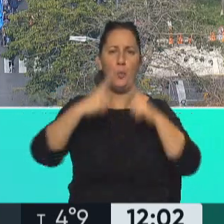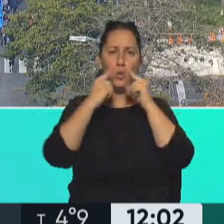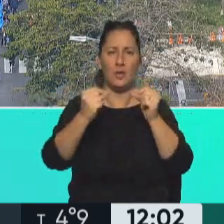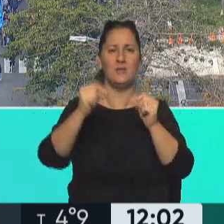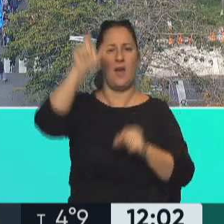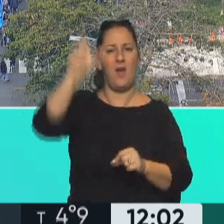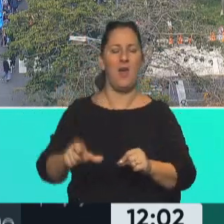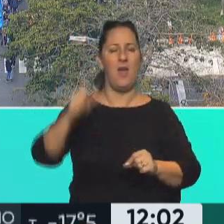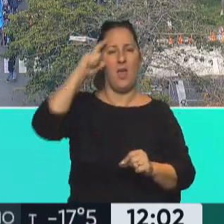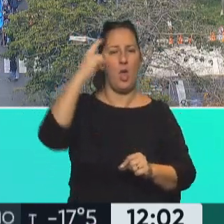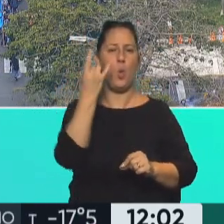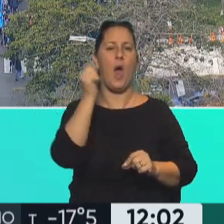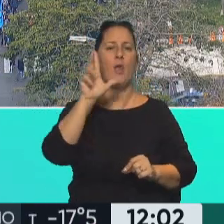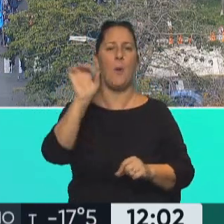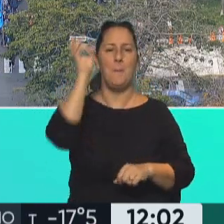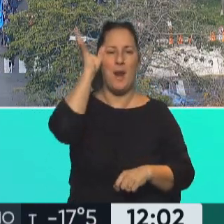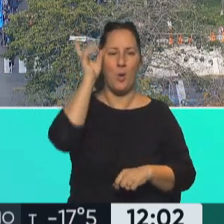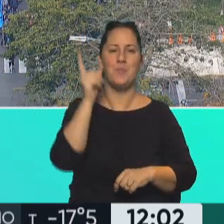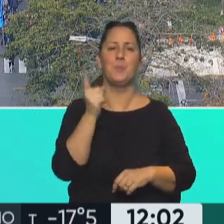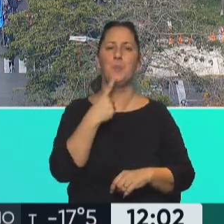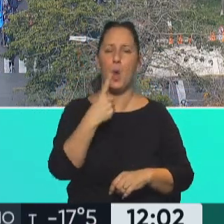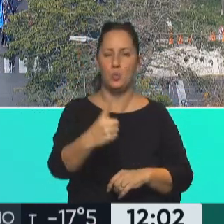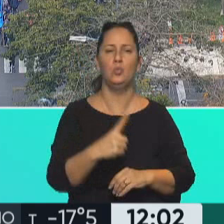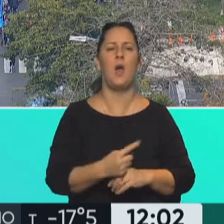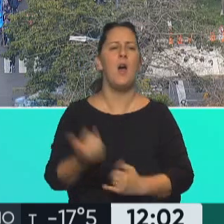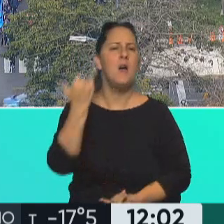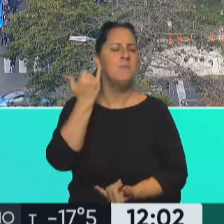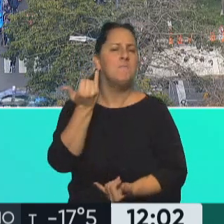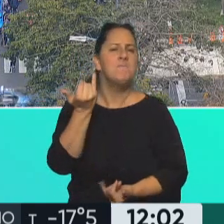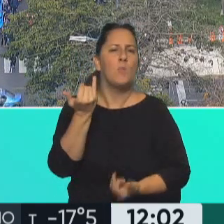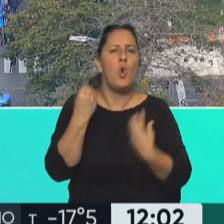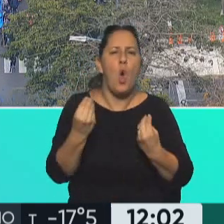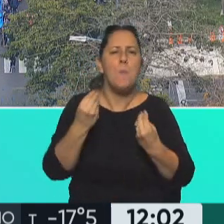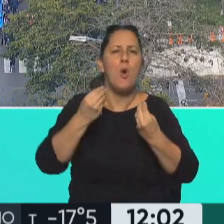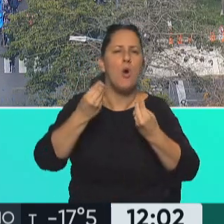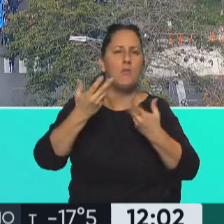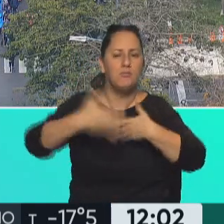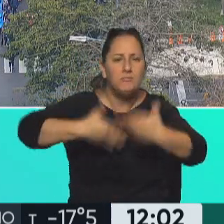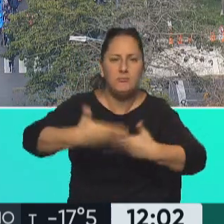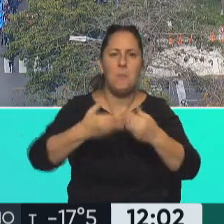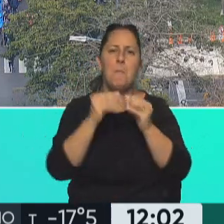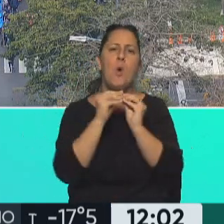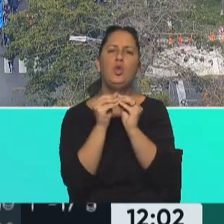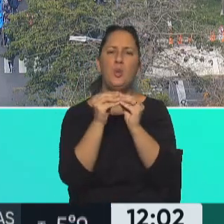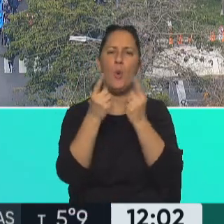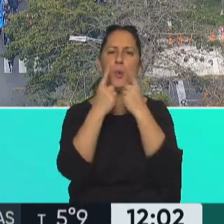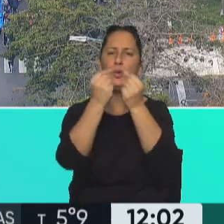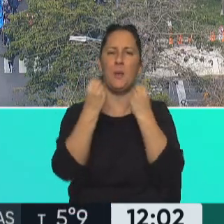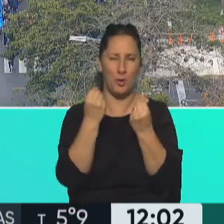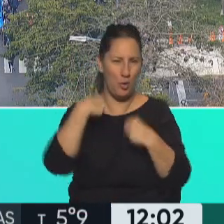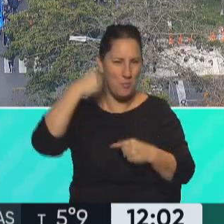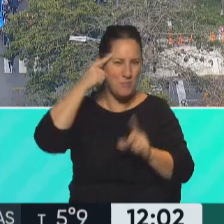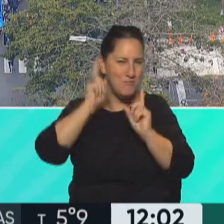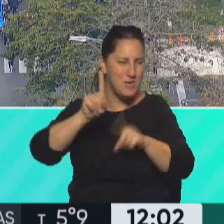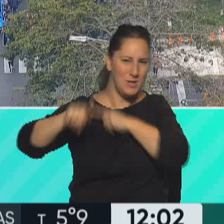hablar con Eduardo Belibón. Y Eduardo, te molesto un segundo, contanos cuál es el motivo de esta protesta, estimo yo que es la que viene llevando